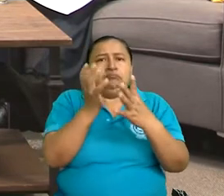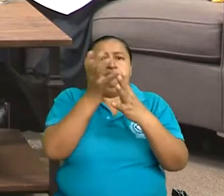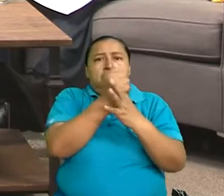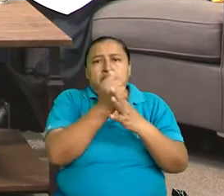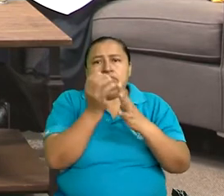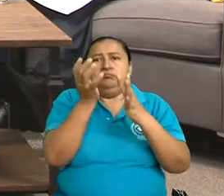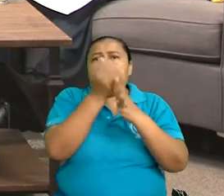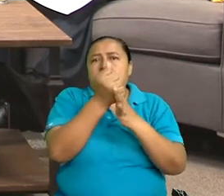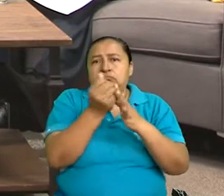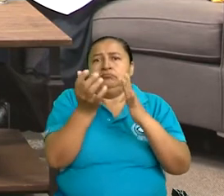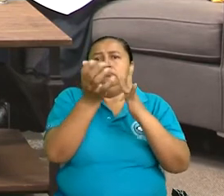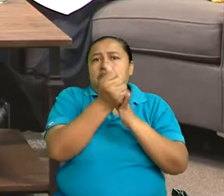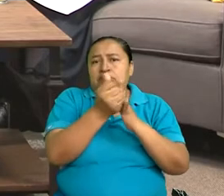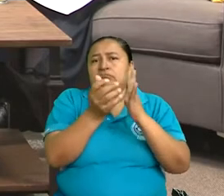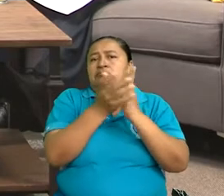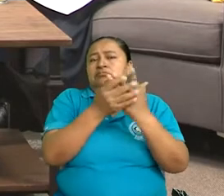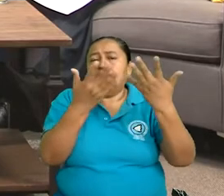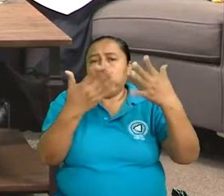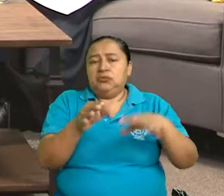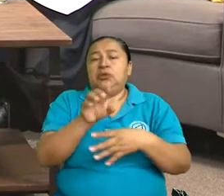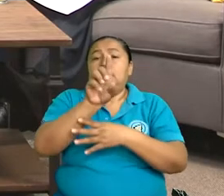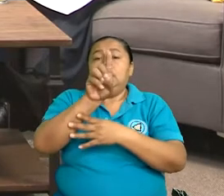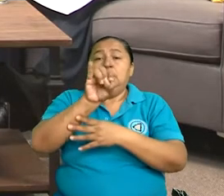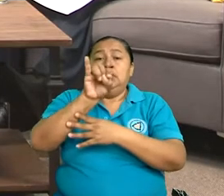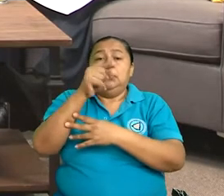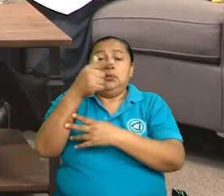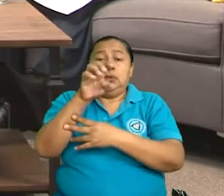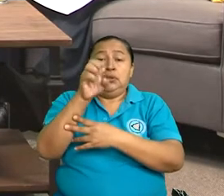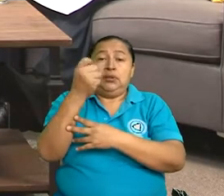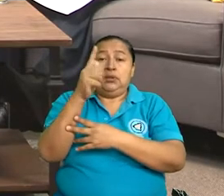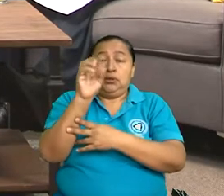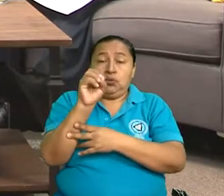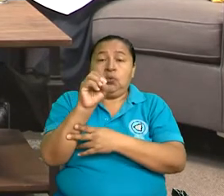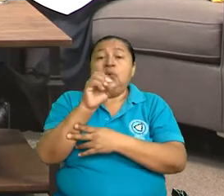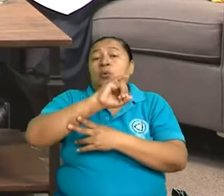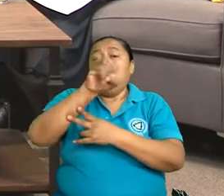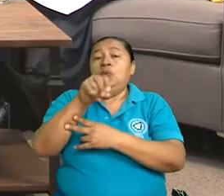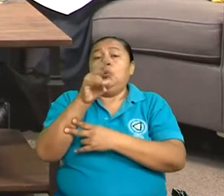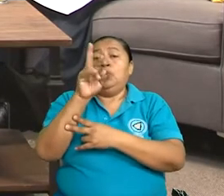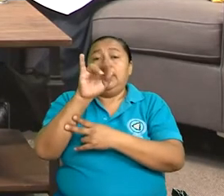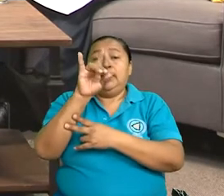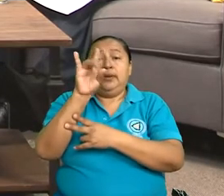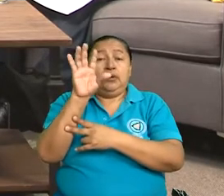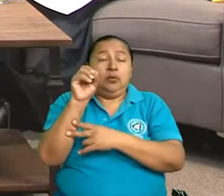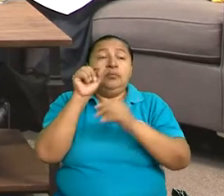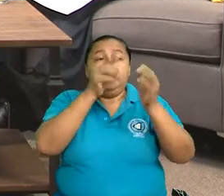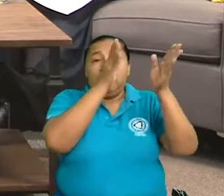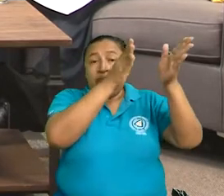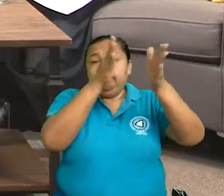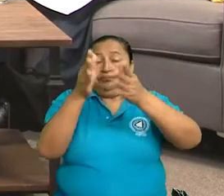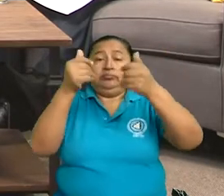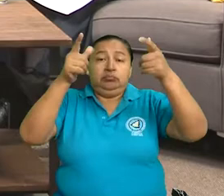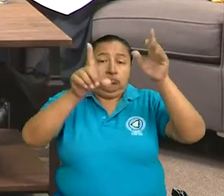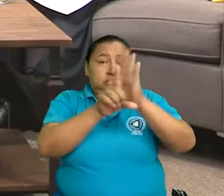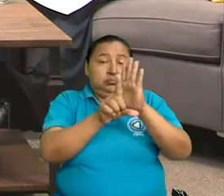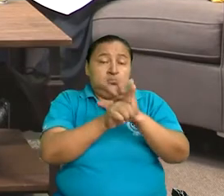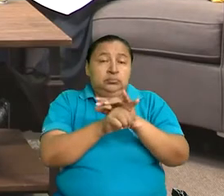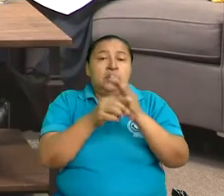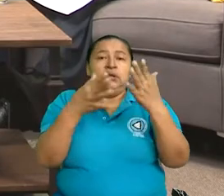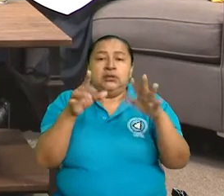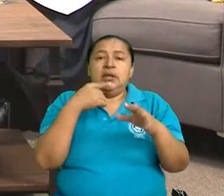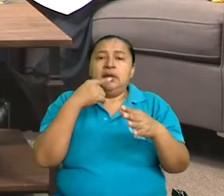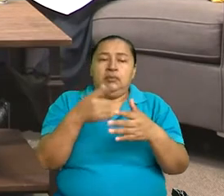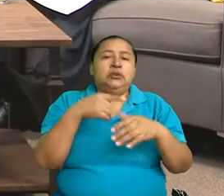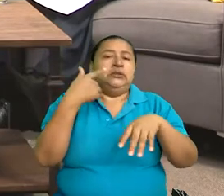de la ley del digesto jurídico y se han venido aprobando digestos en esas materias que he señalado. Ya